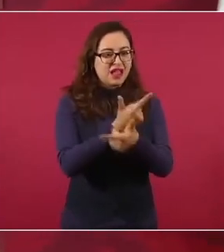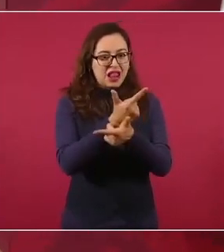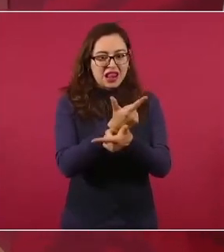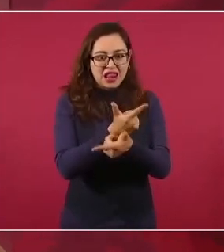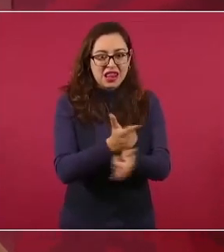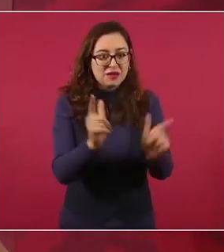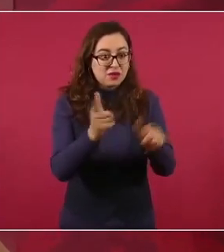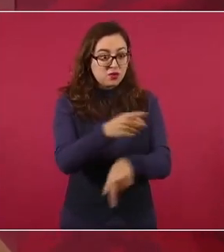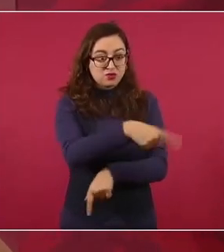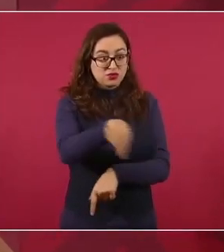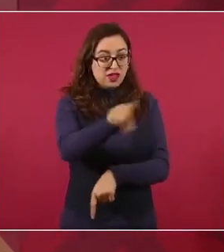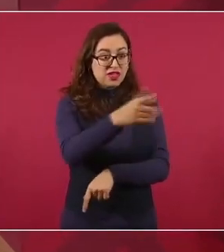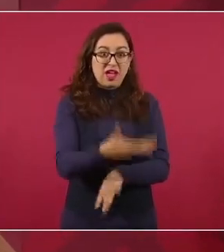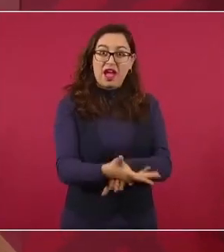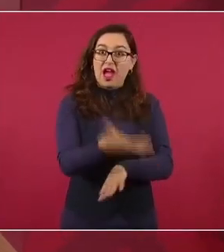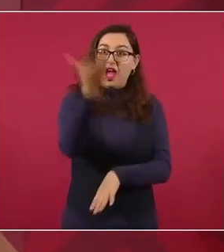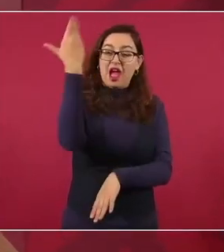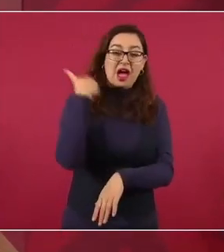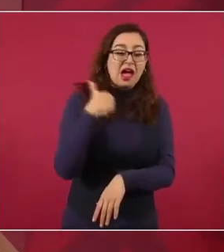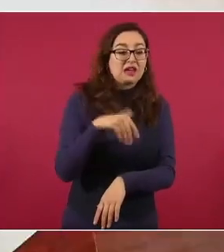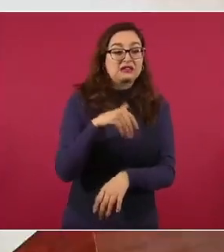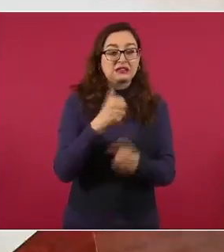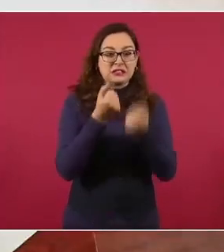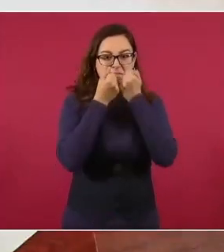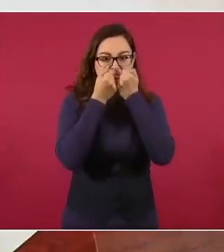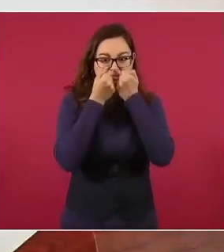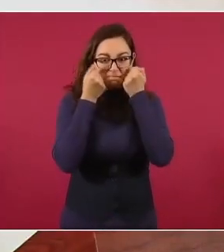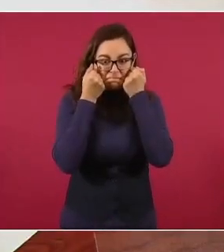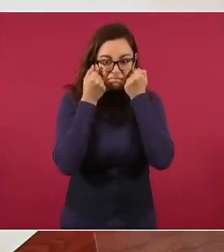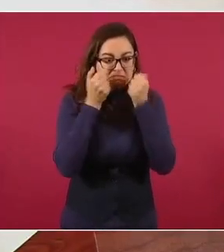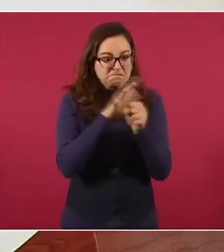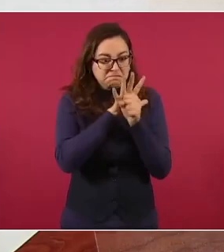eso nunca se lo perdonaron.